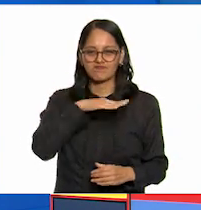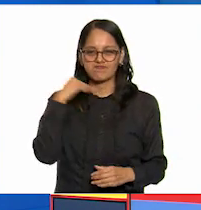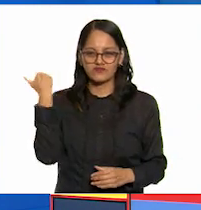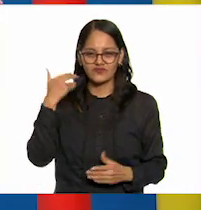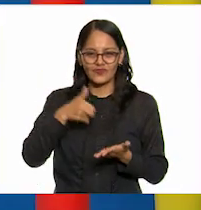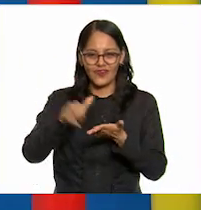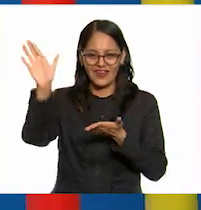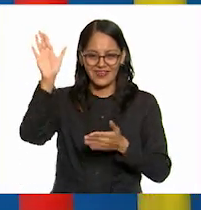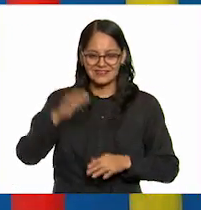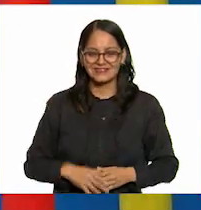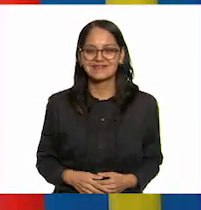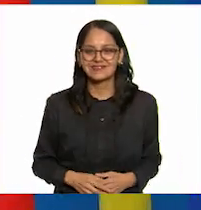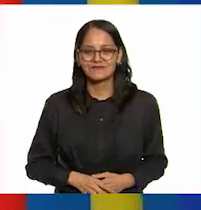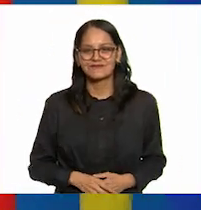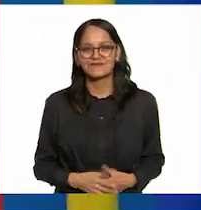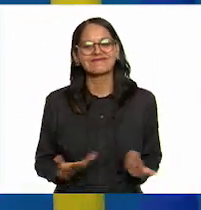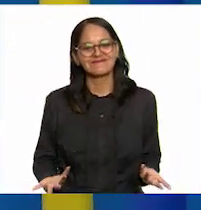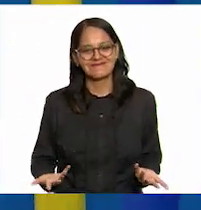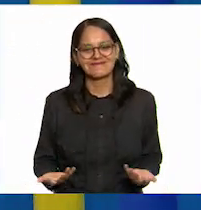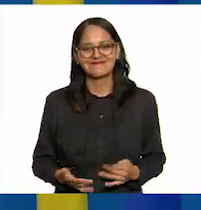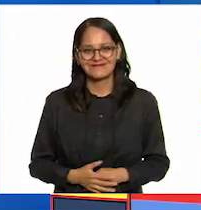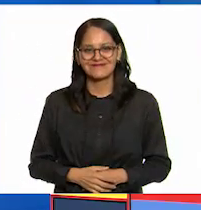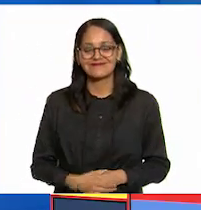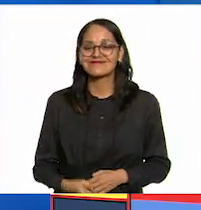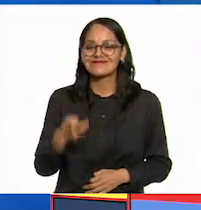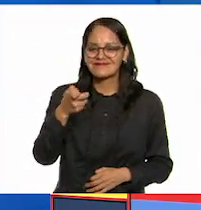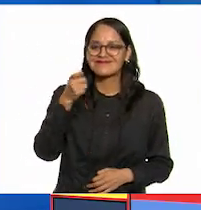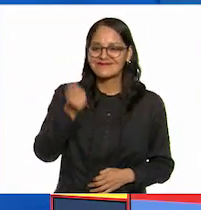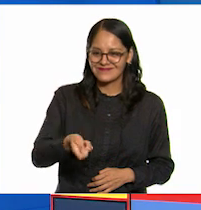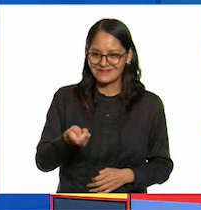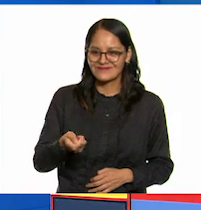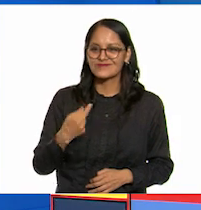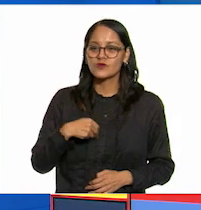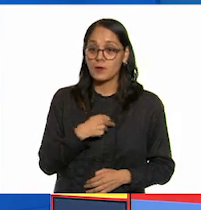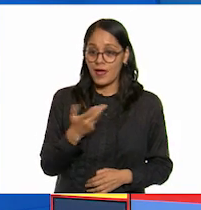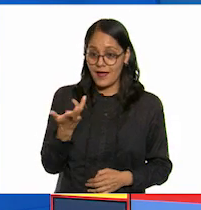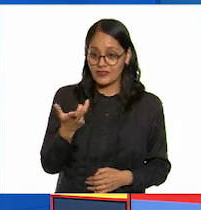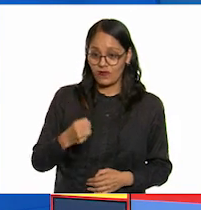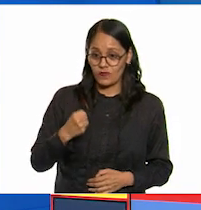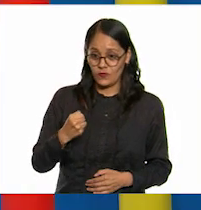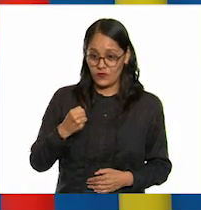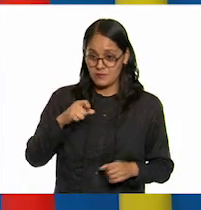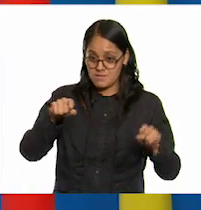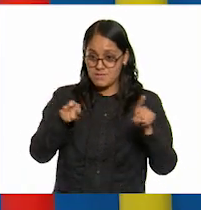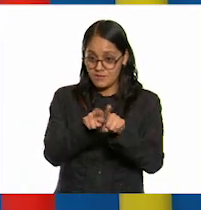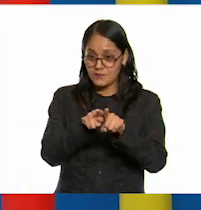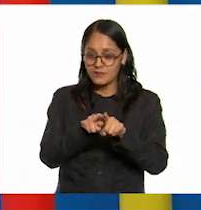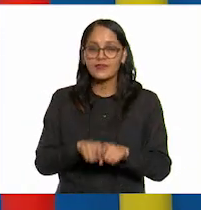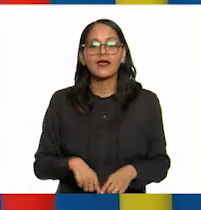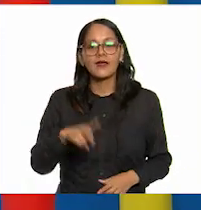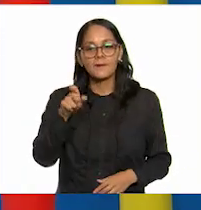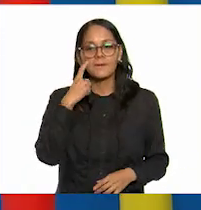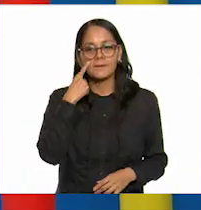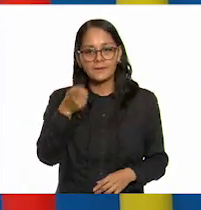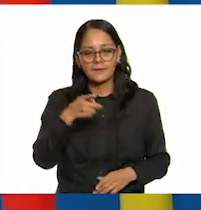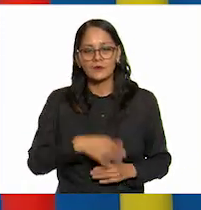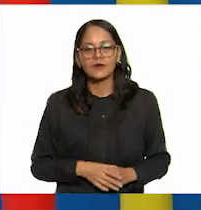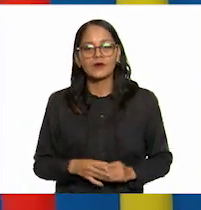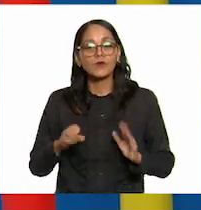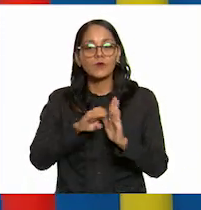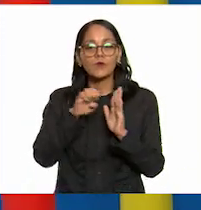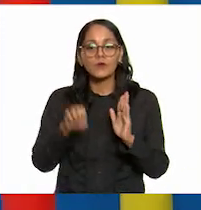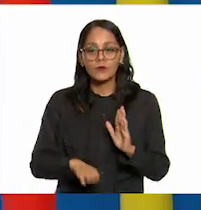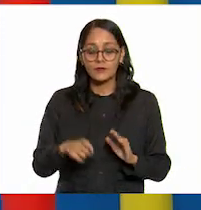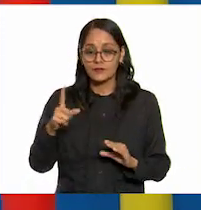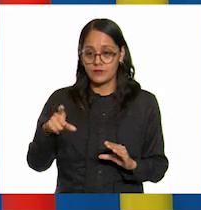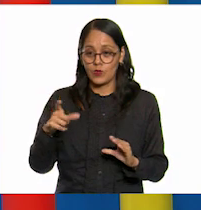maestro esto también implica la acción de una fuerza la relación es que cualquiera